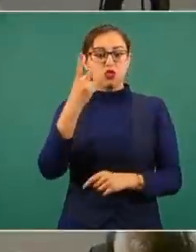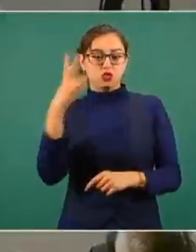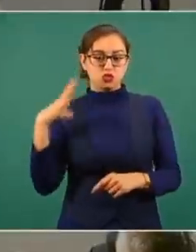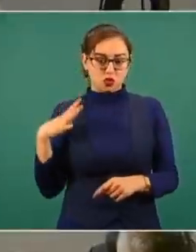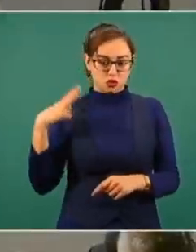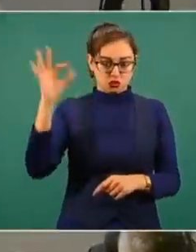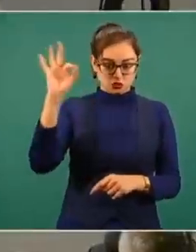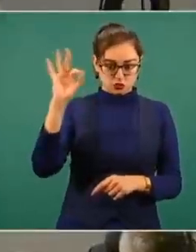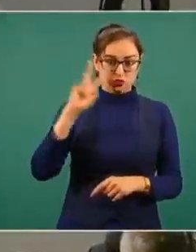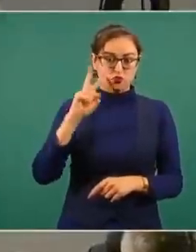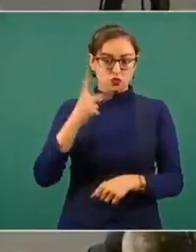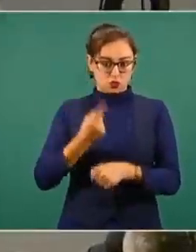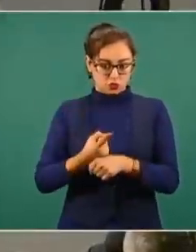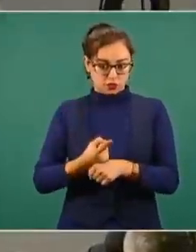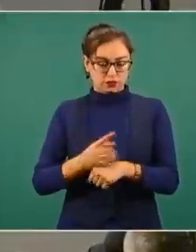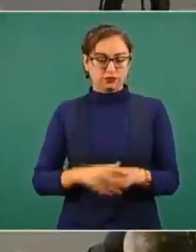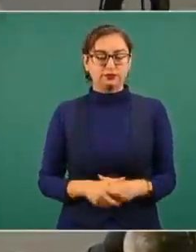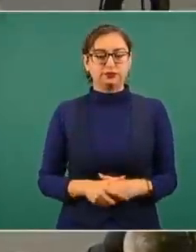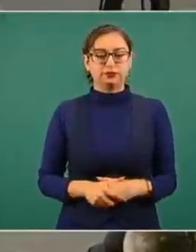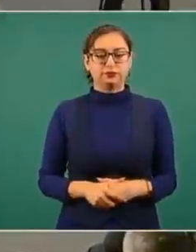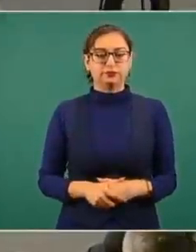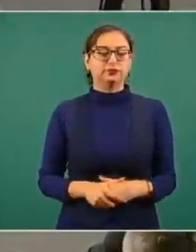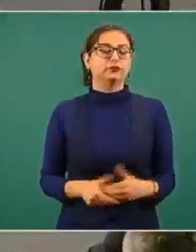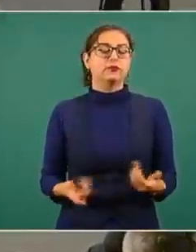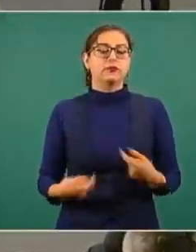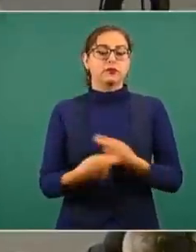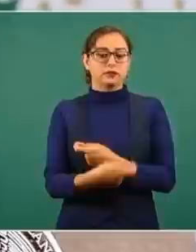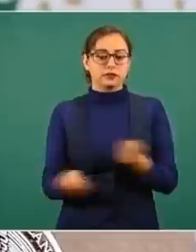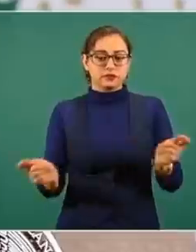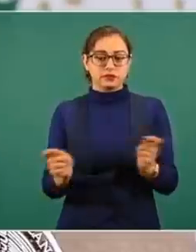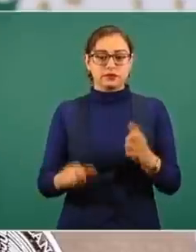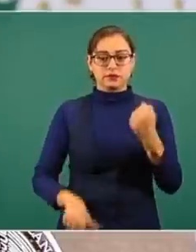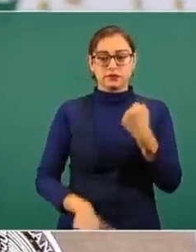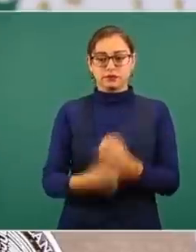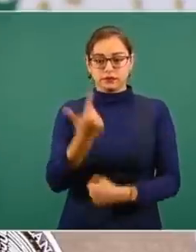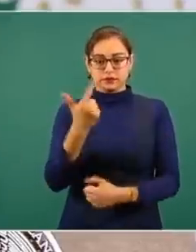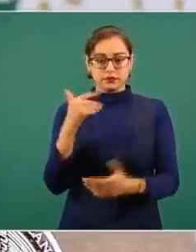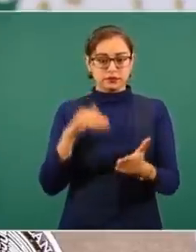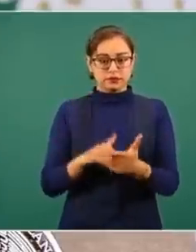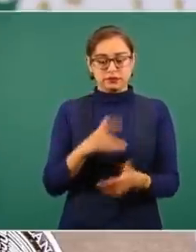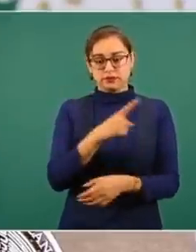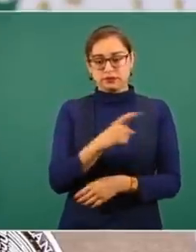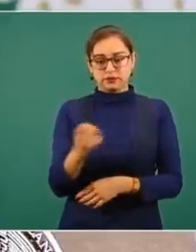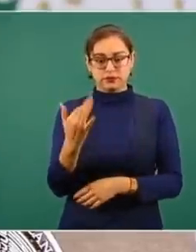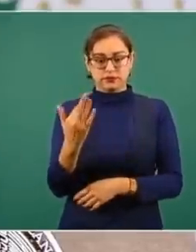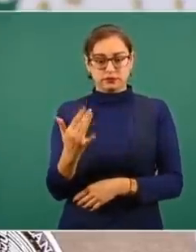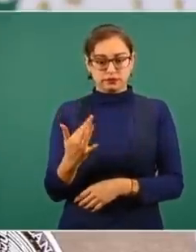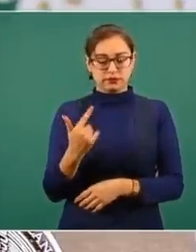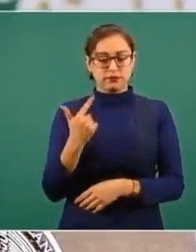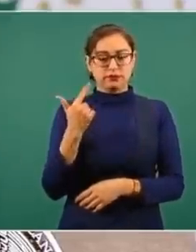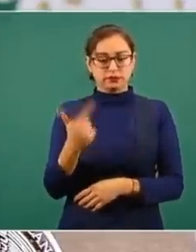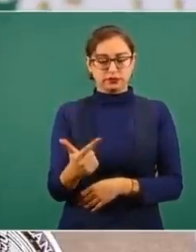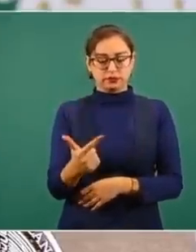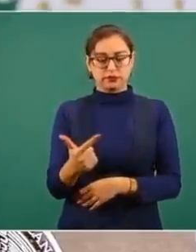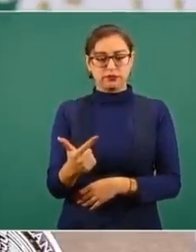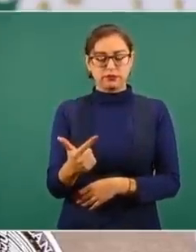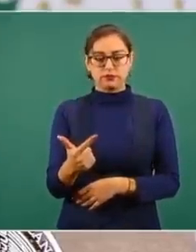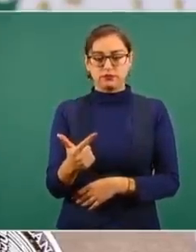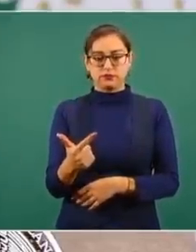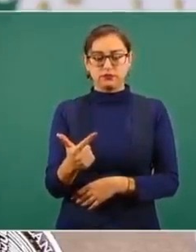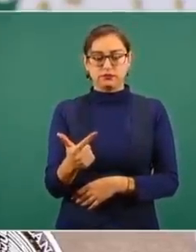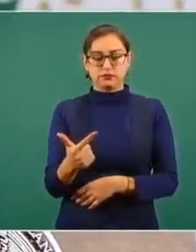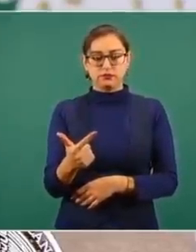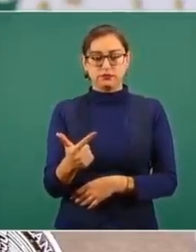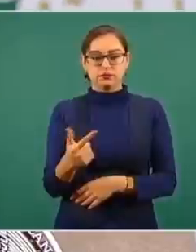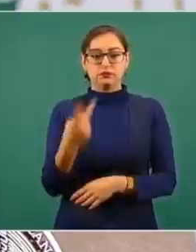centros de vacunación. Las dosis que se van a distribuir, 12 mil 157, estas tendrán